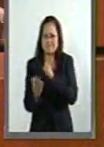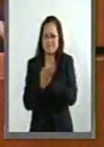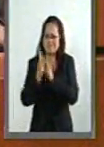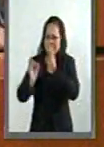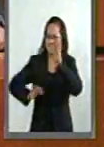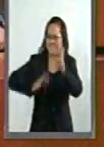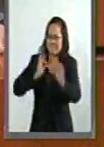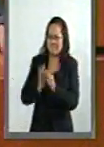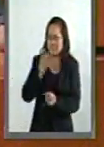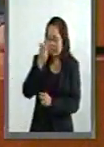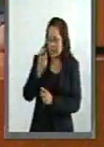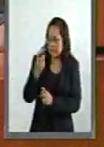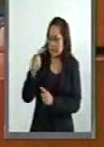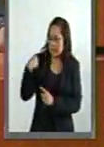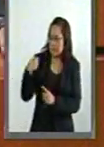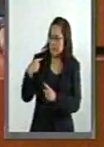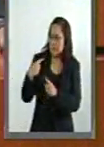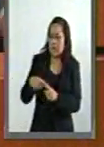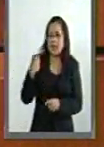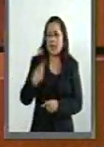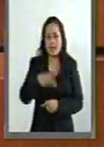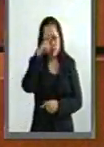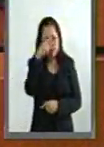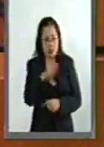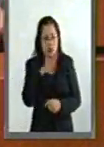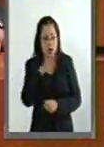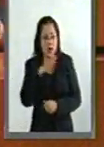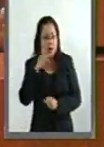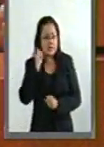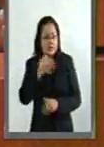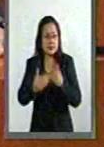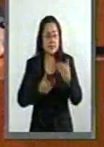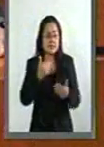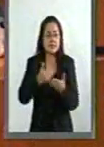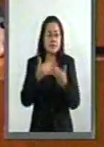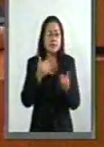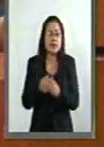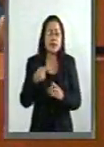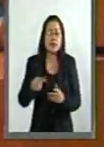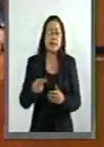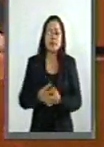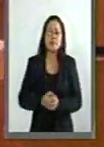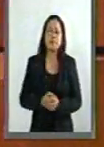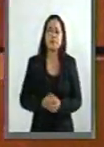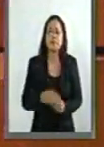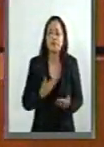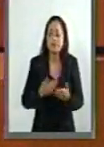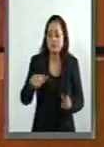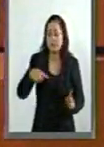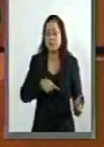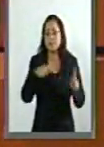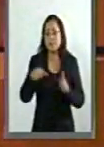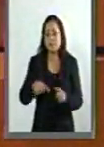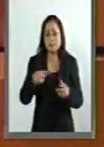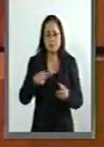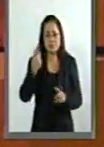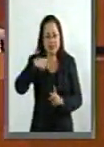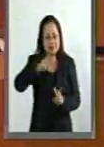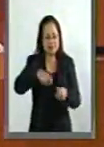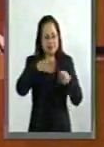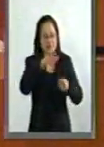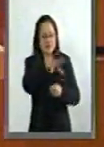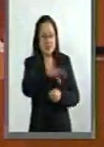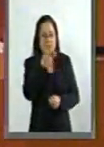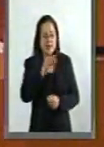tanto tiempo ha tenido México como apuesta y que hoy, sin duda alguna, se pone en la debate en este nombramiento.